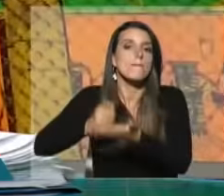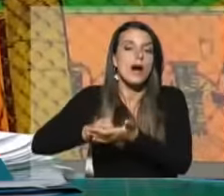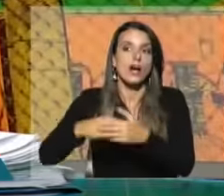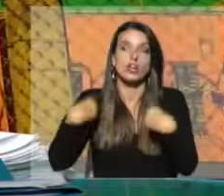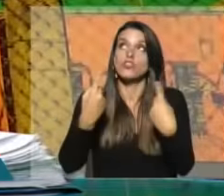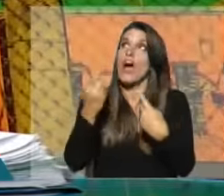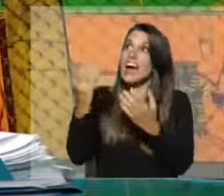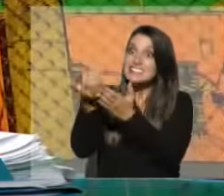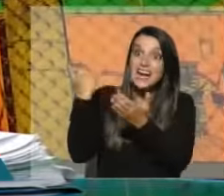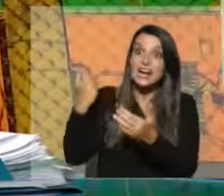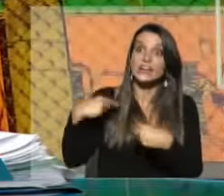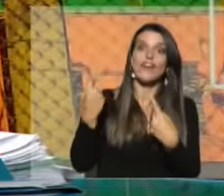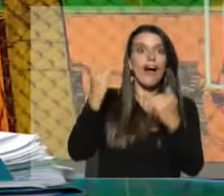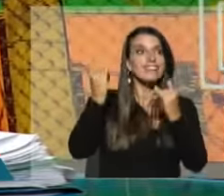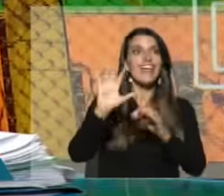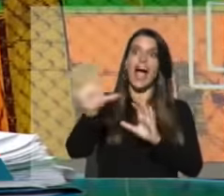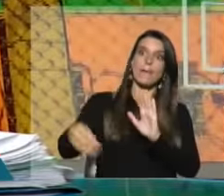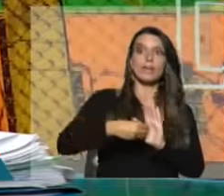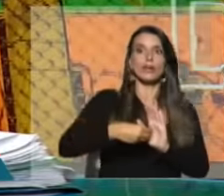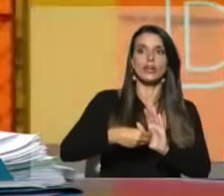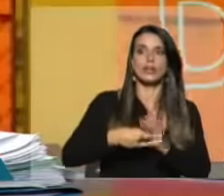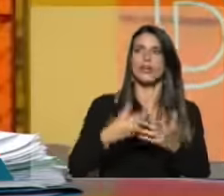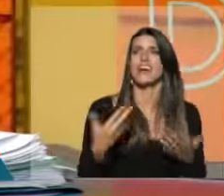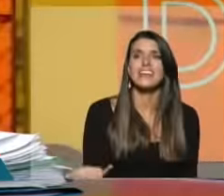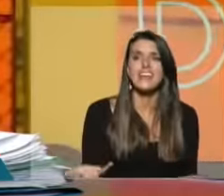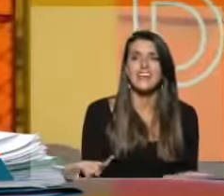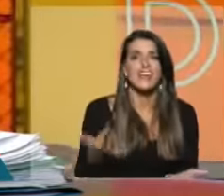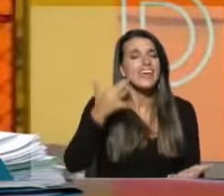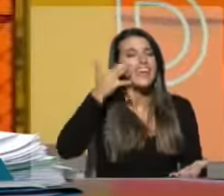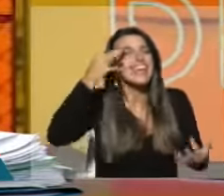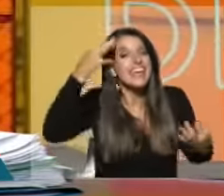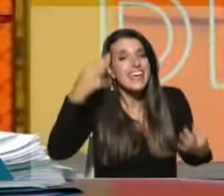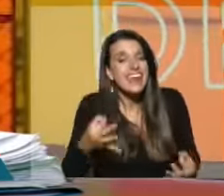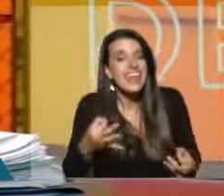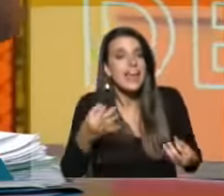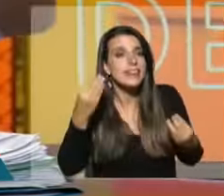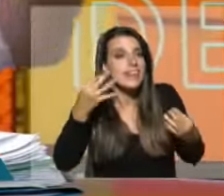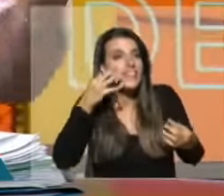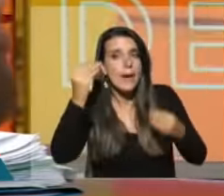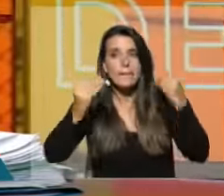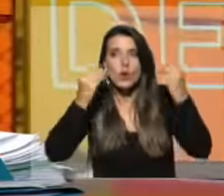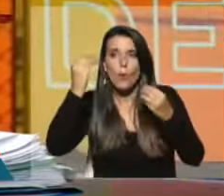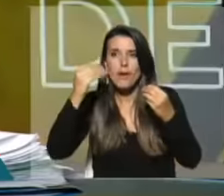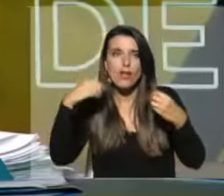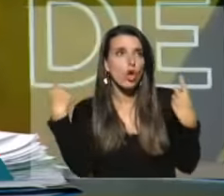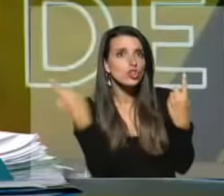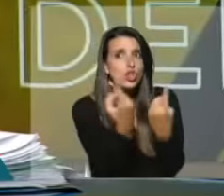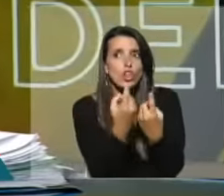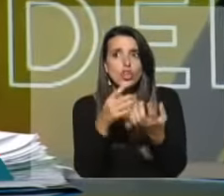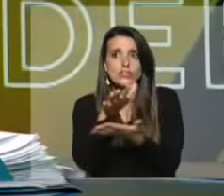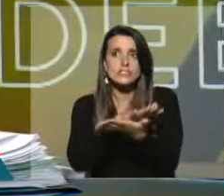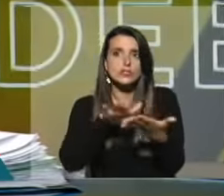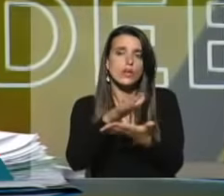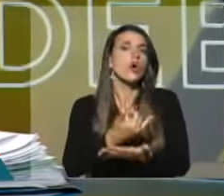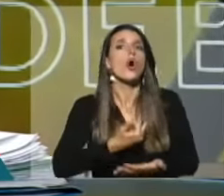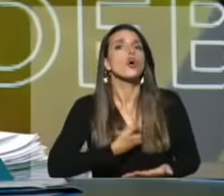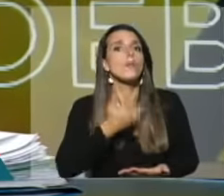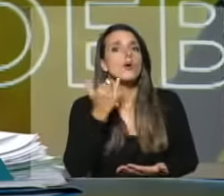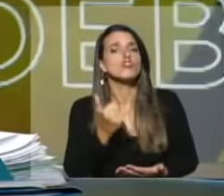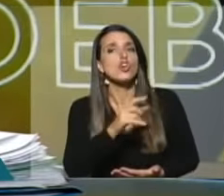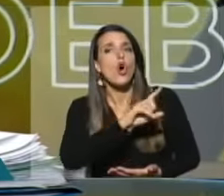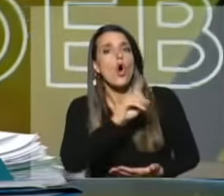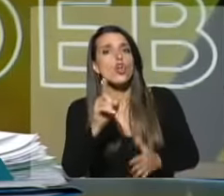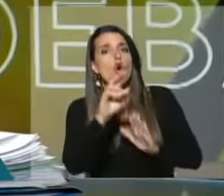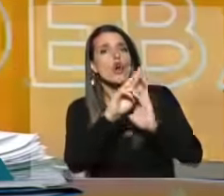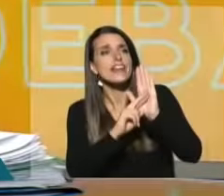en eso. ¿Para qué? ¿Alguien cree que estaban preocupados todo el mundo sobre la situación de si se ponía o no se